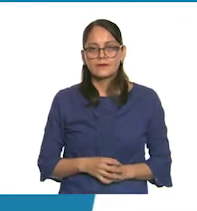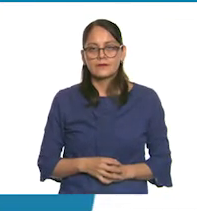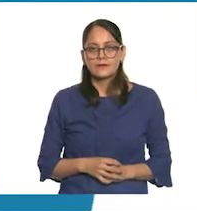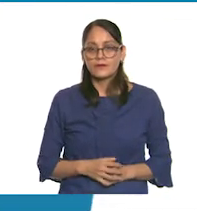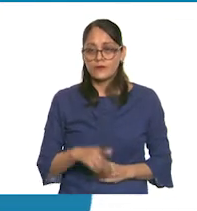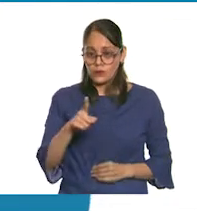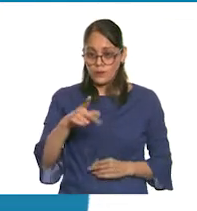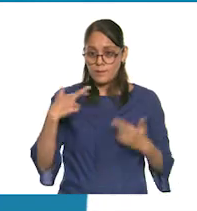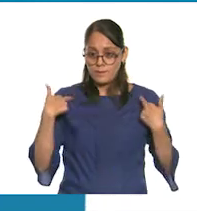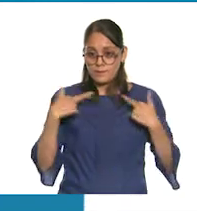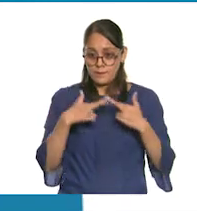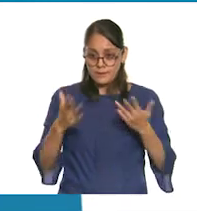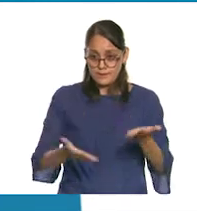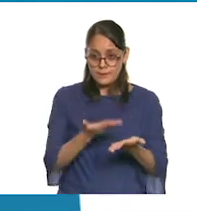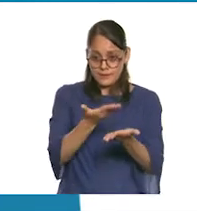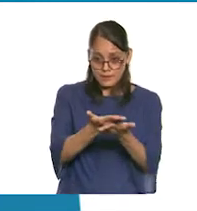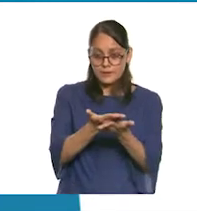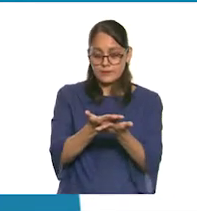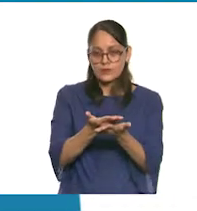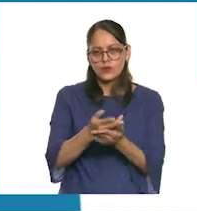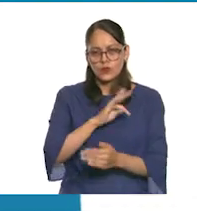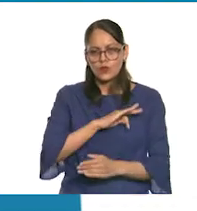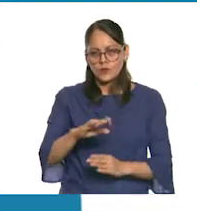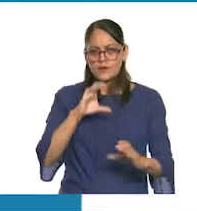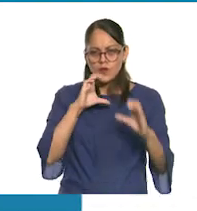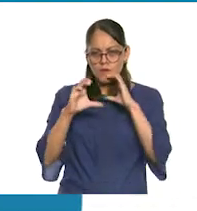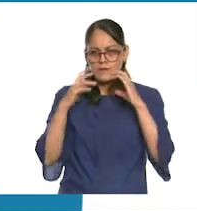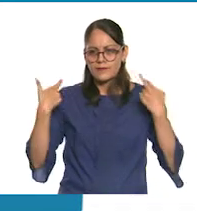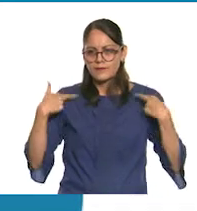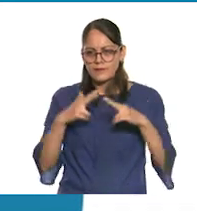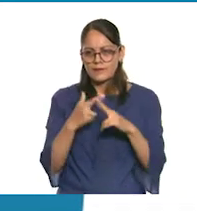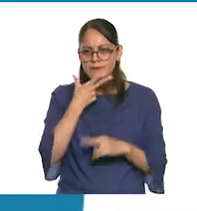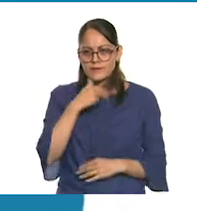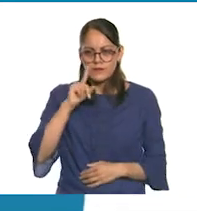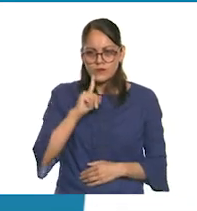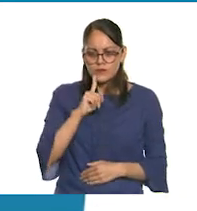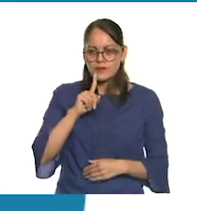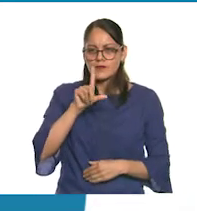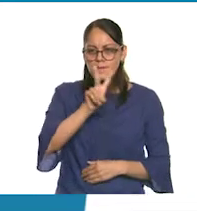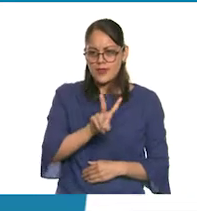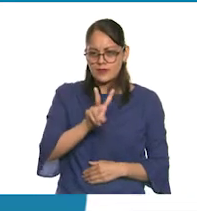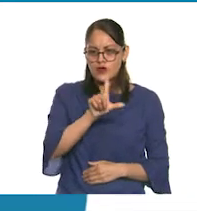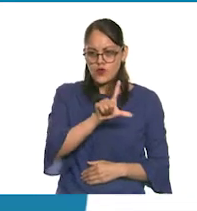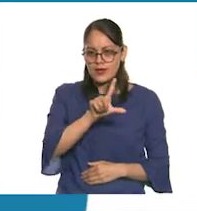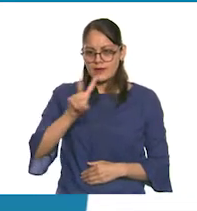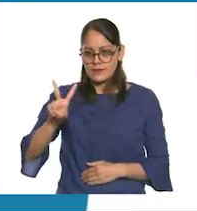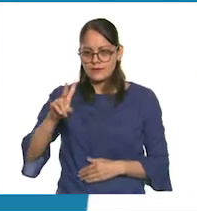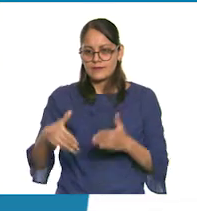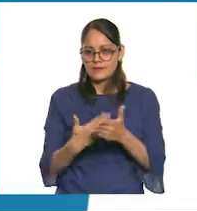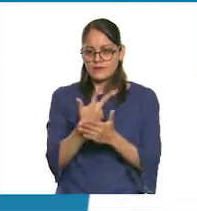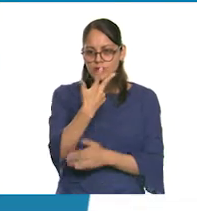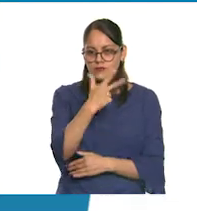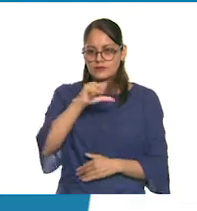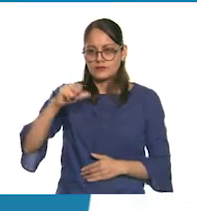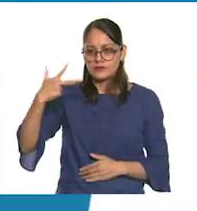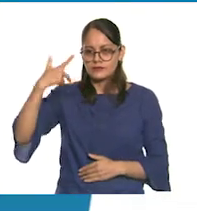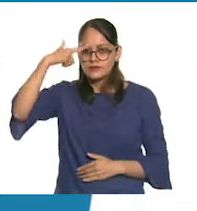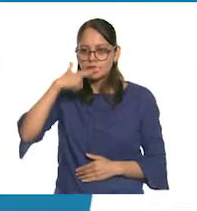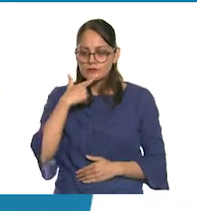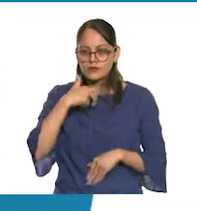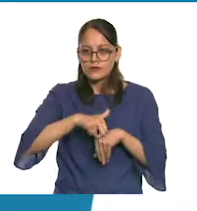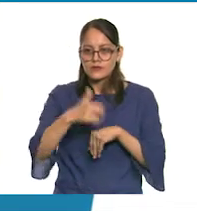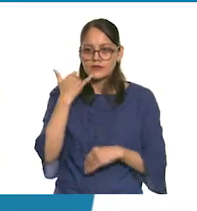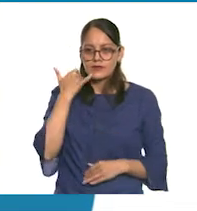Para solicitar apoyo pedagógico, comunícate con maestras y maestros de lunes a viernes de 8 a 20 horas, al